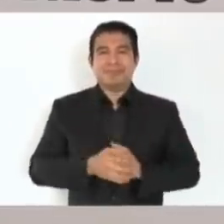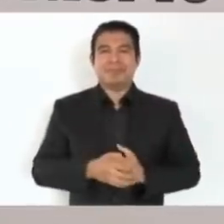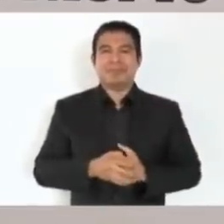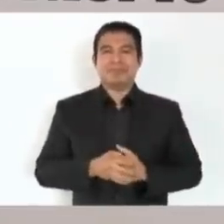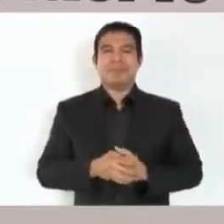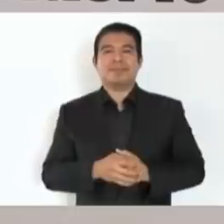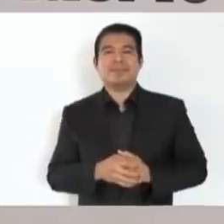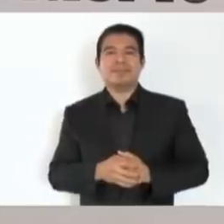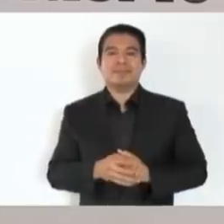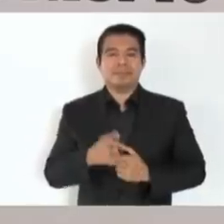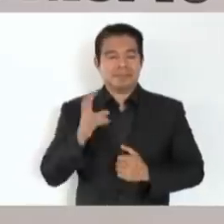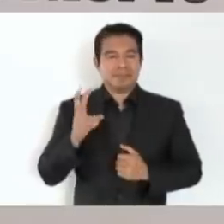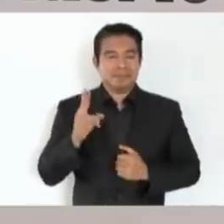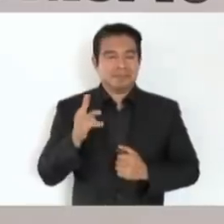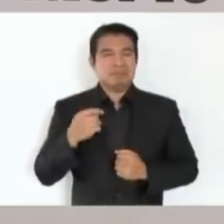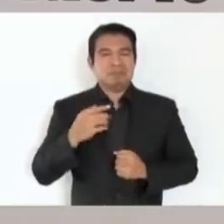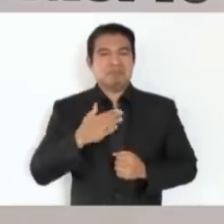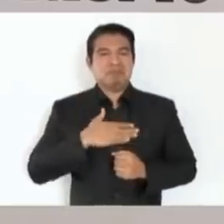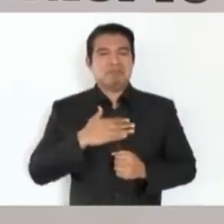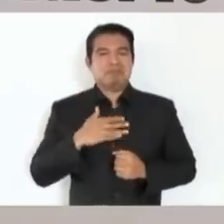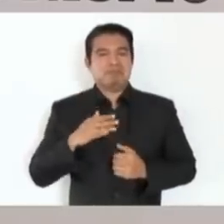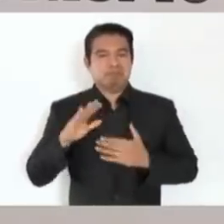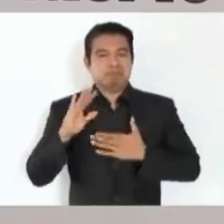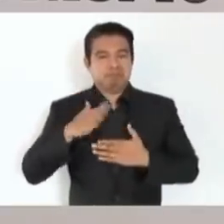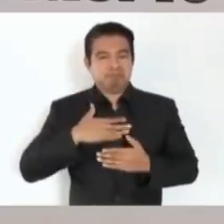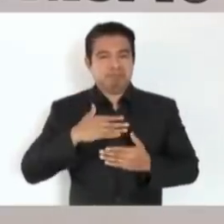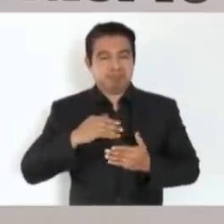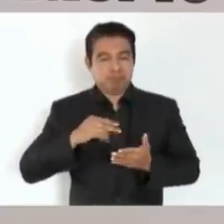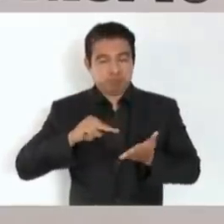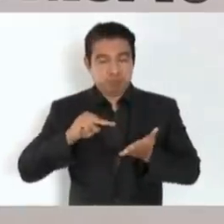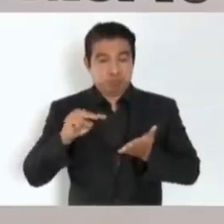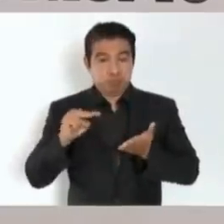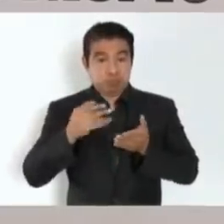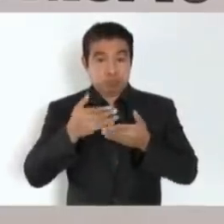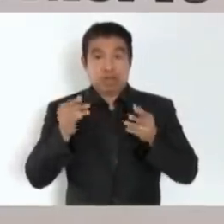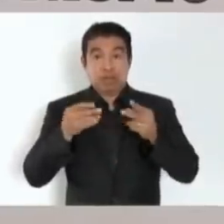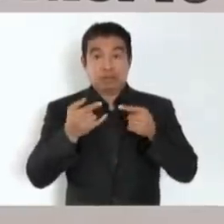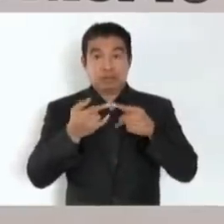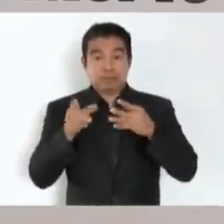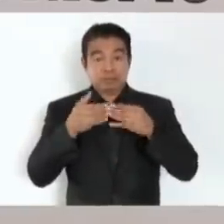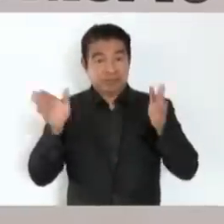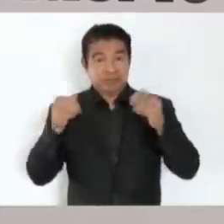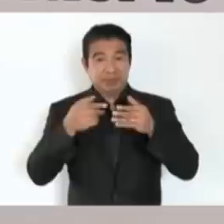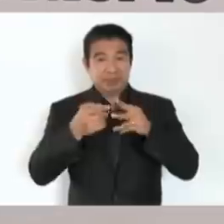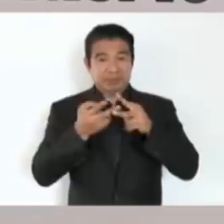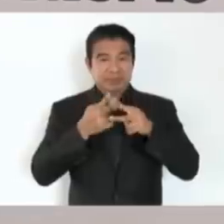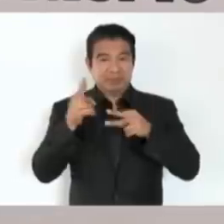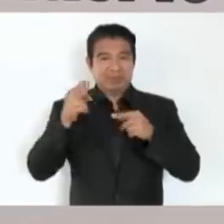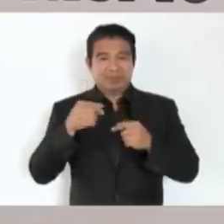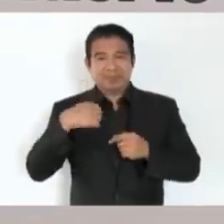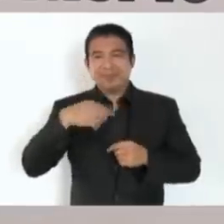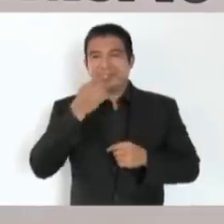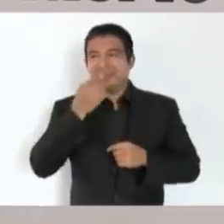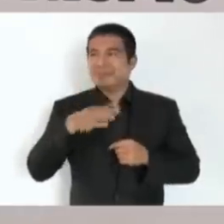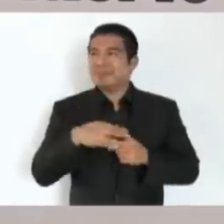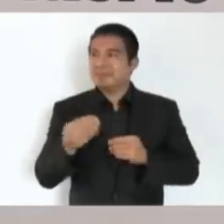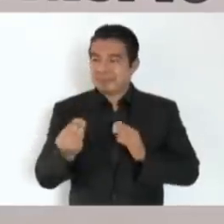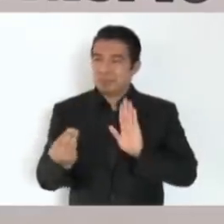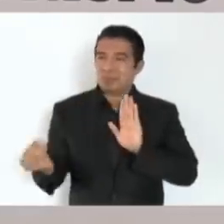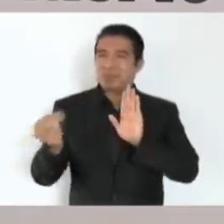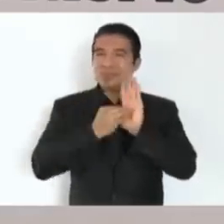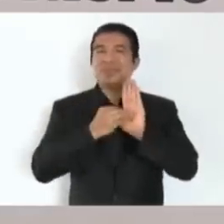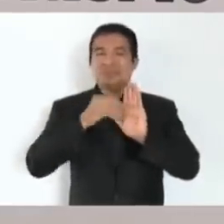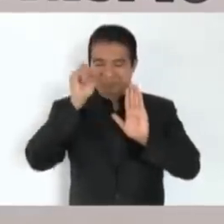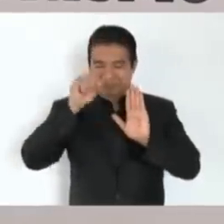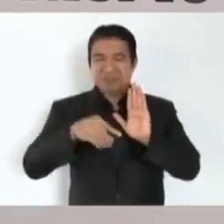el compromiso de que cuando inauguremos va en la placa el nombre de la